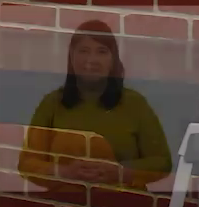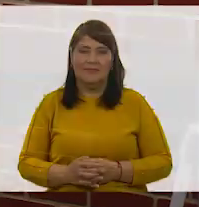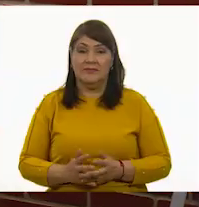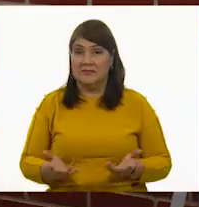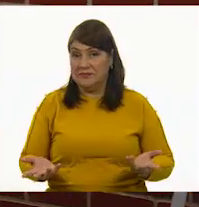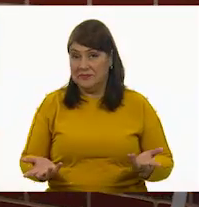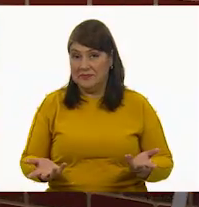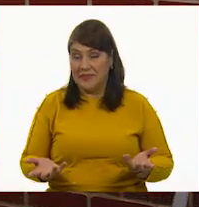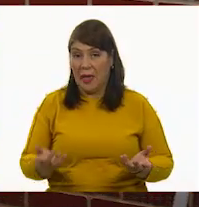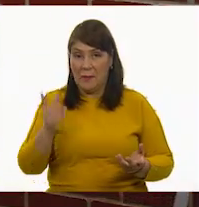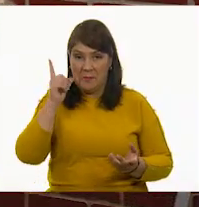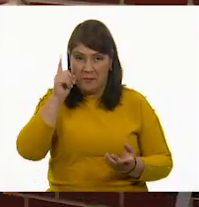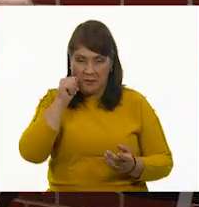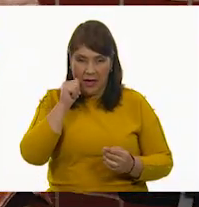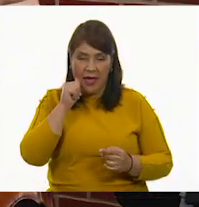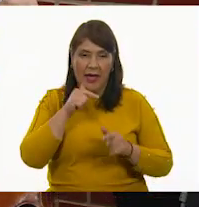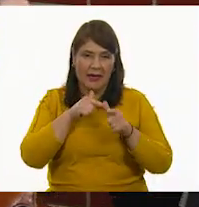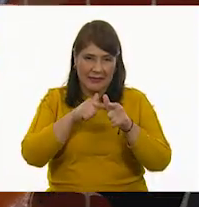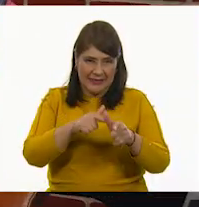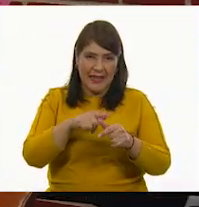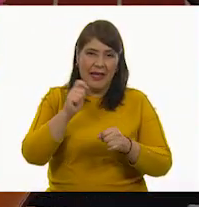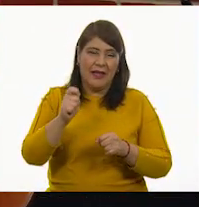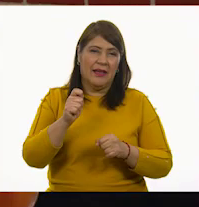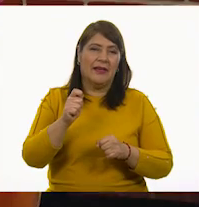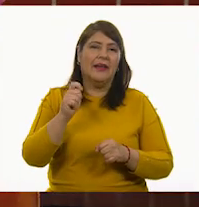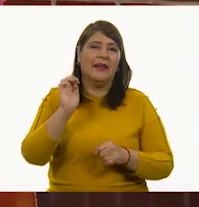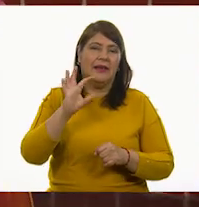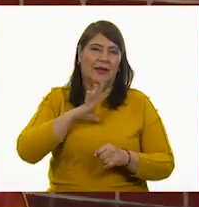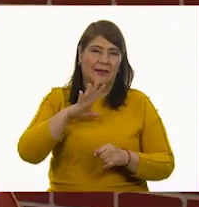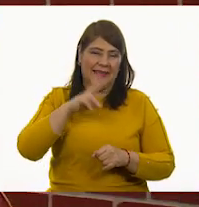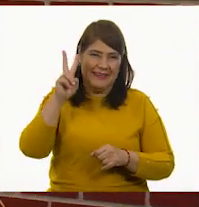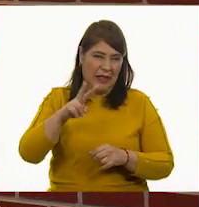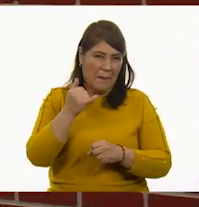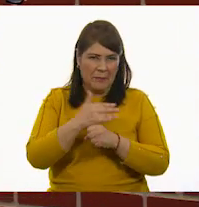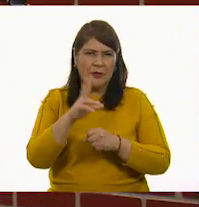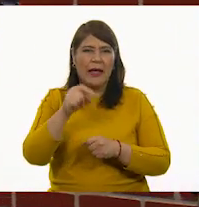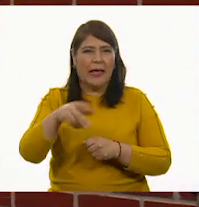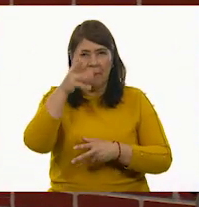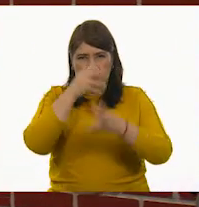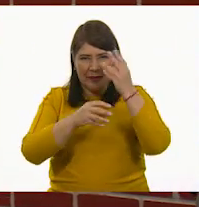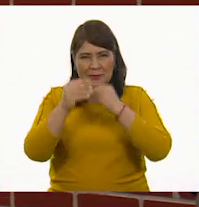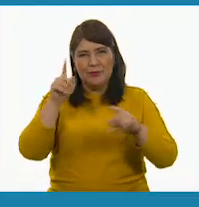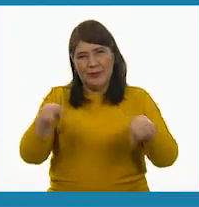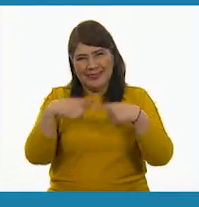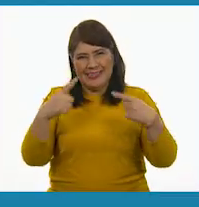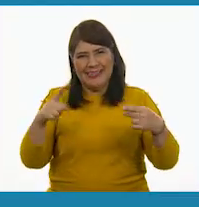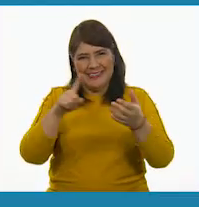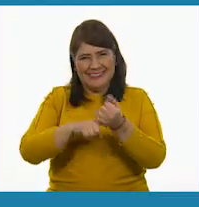Bueno, pues mañana más, pero no mejor, porque es imposible aquí, en Aprende Música en Casa.